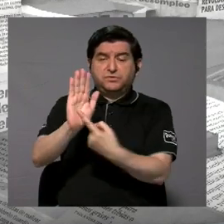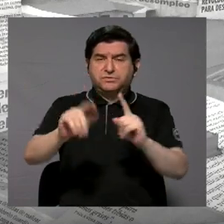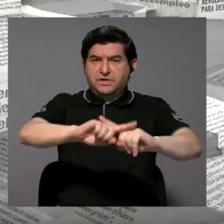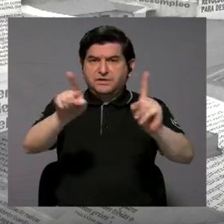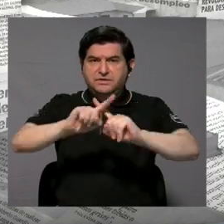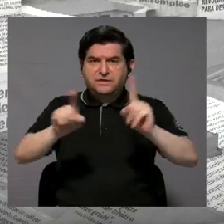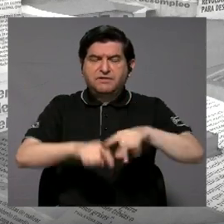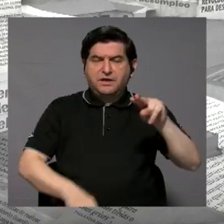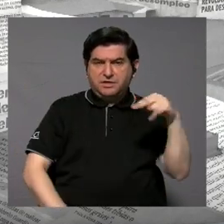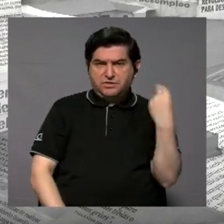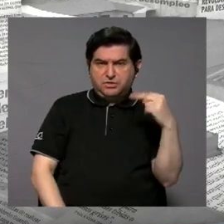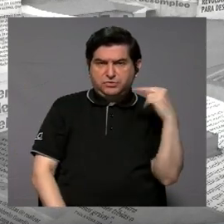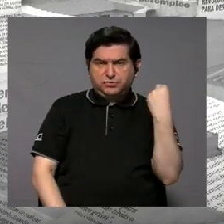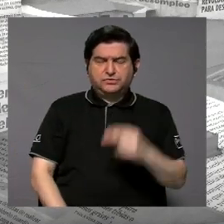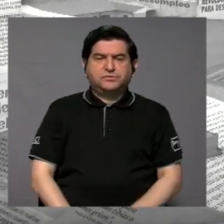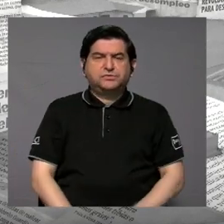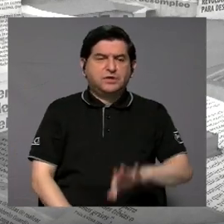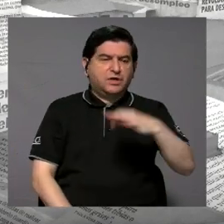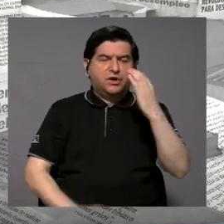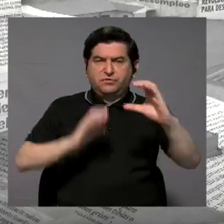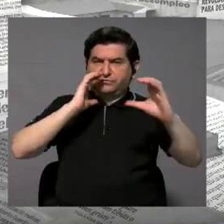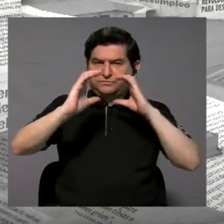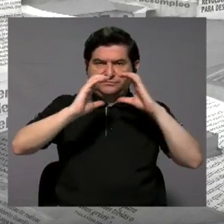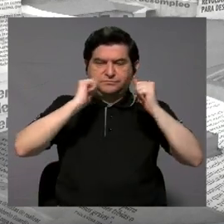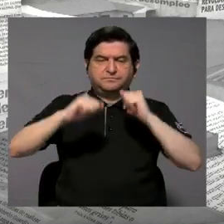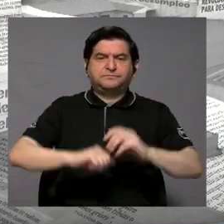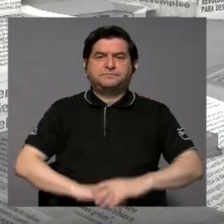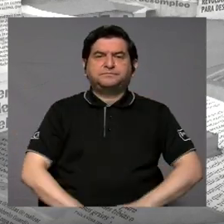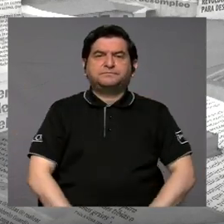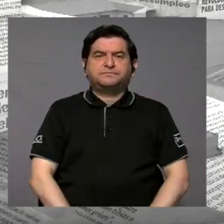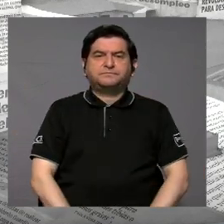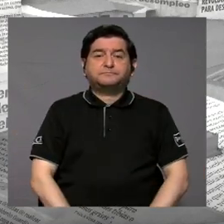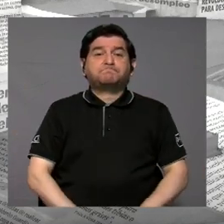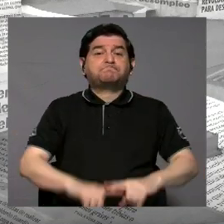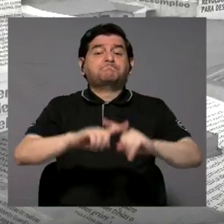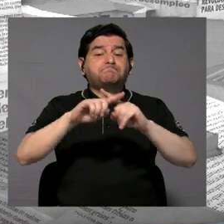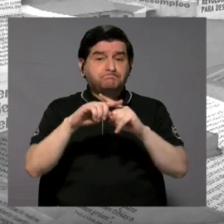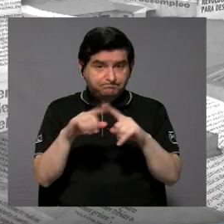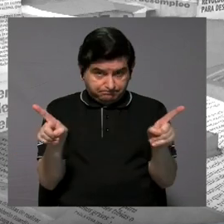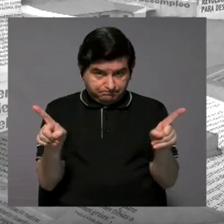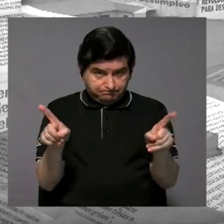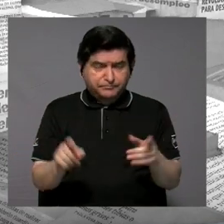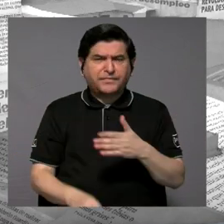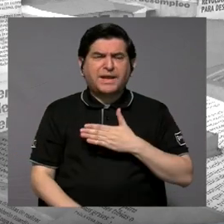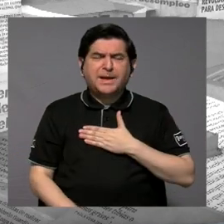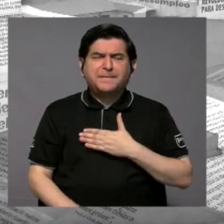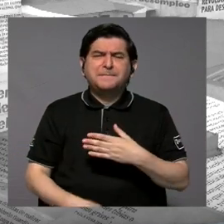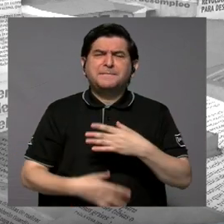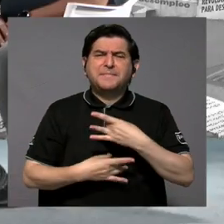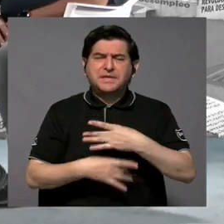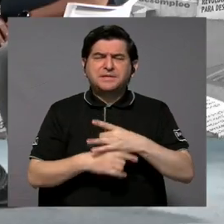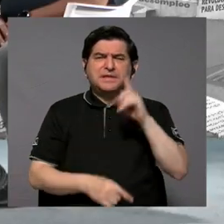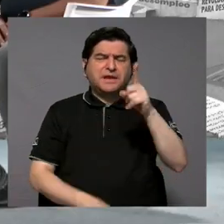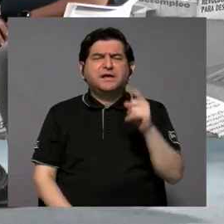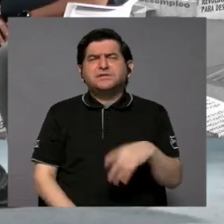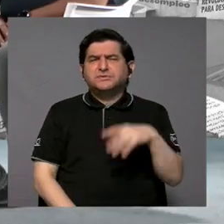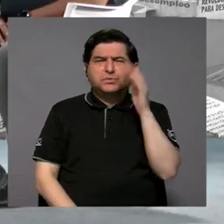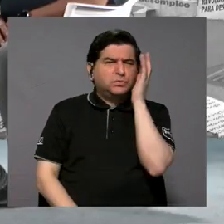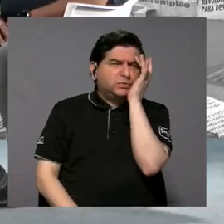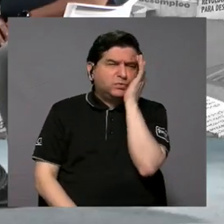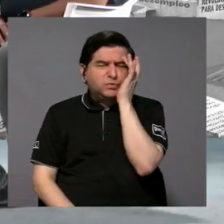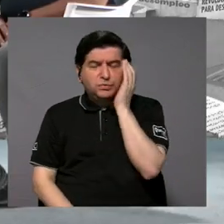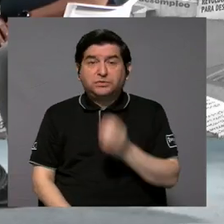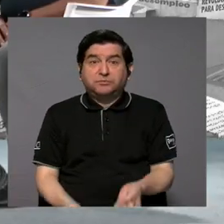de diferentes noticias en los medios de comunicación. sin embargo, me llama la atención una preocupación,